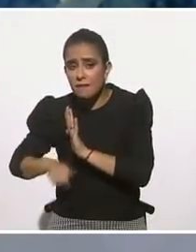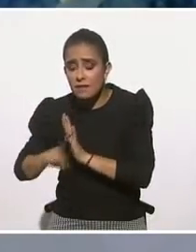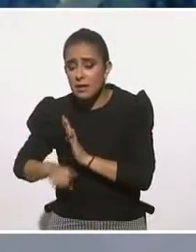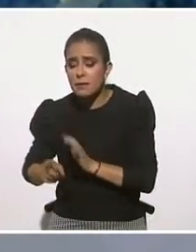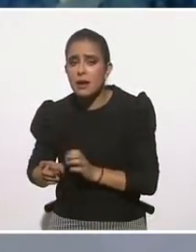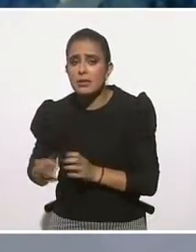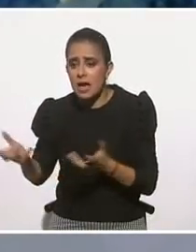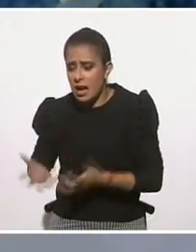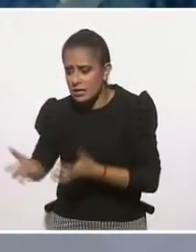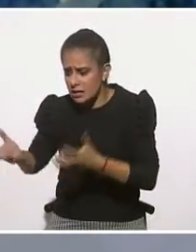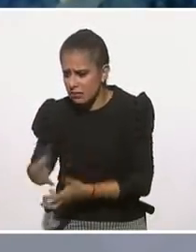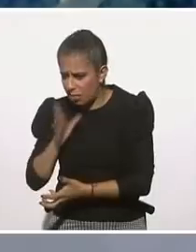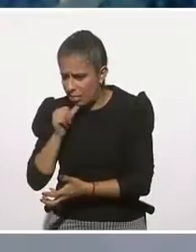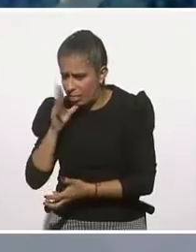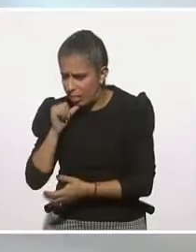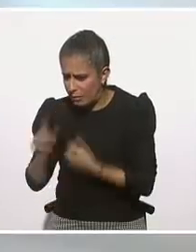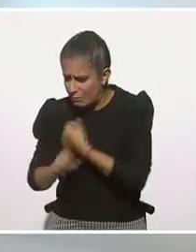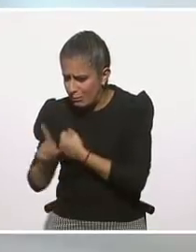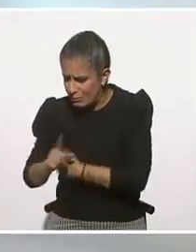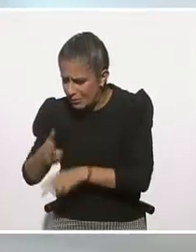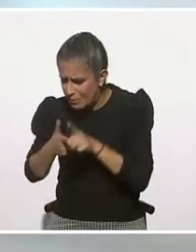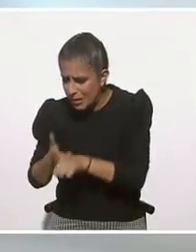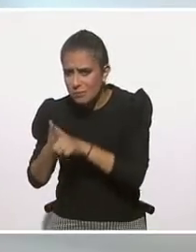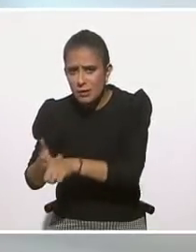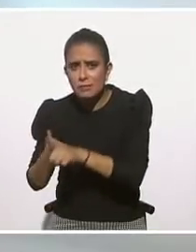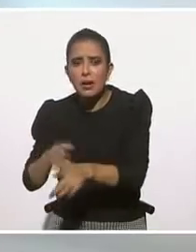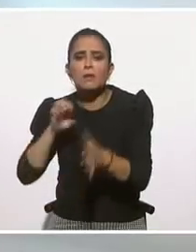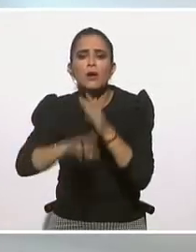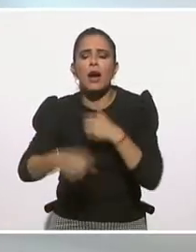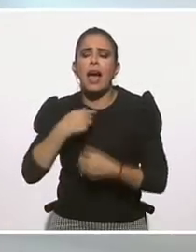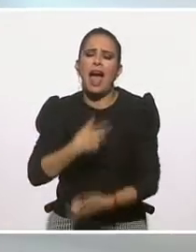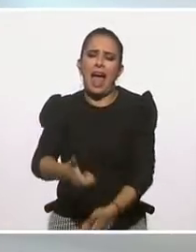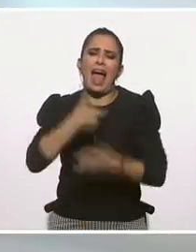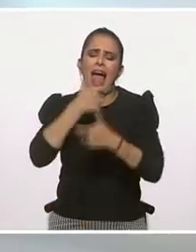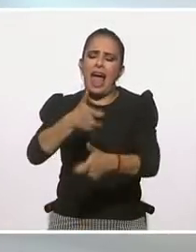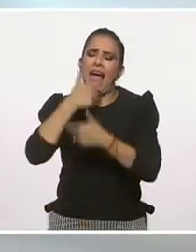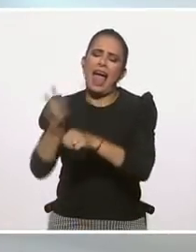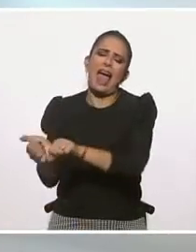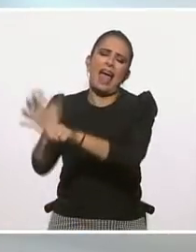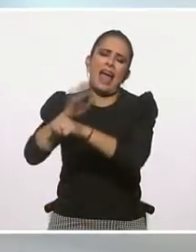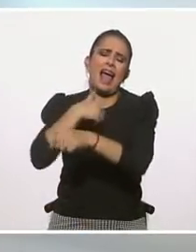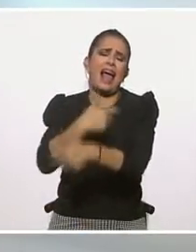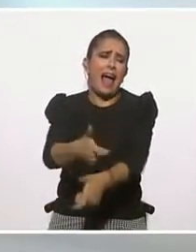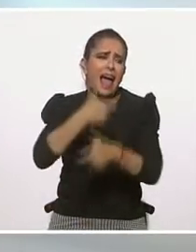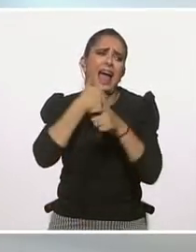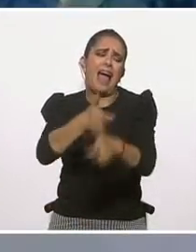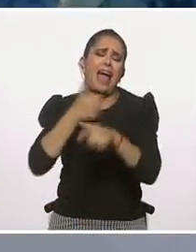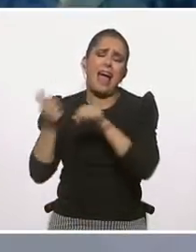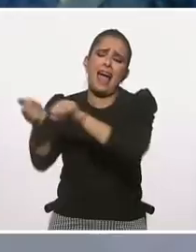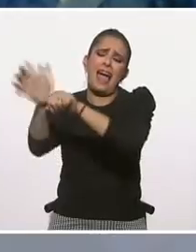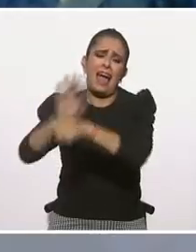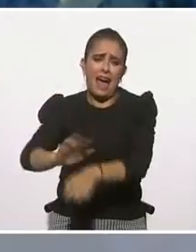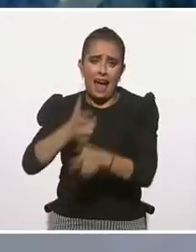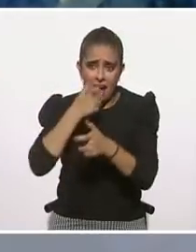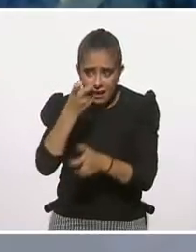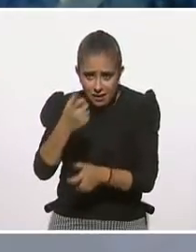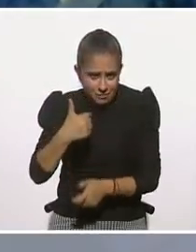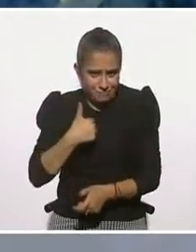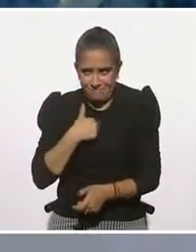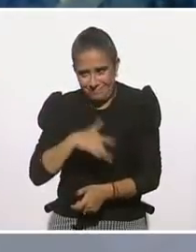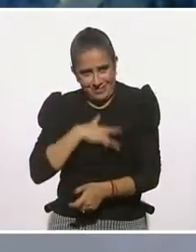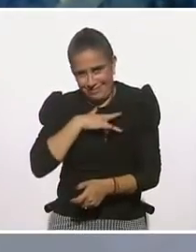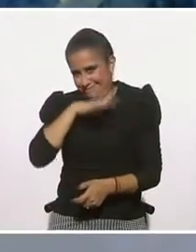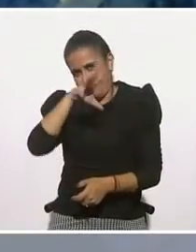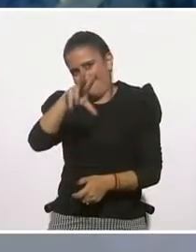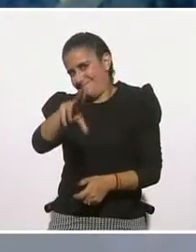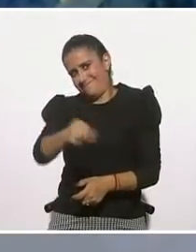obstáculo. ¿Sí? Porque ponerme a reír del COVID a mí no me ayuda porque yo no soy optimista. O sea, yo no soy una persona optimista.